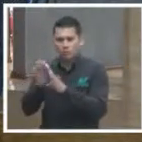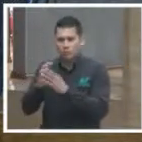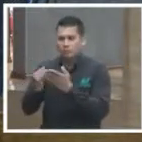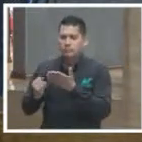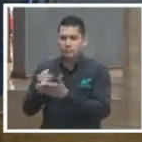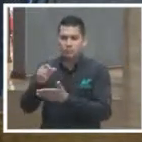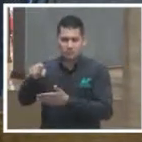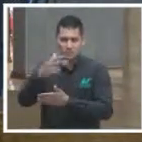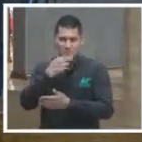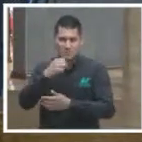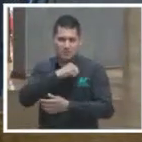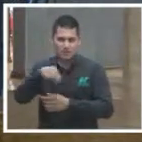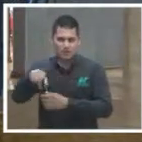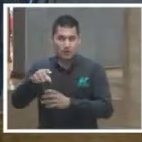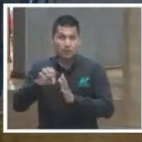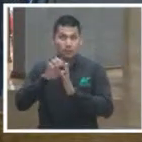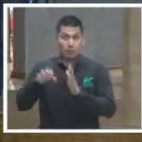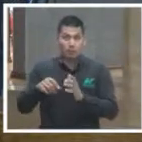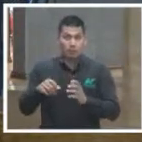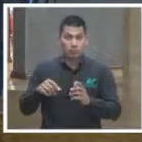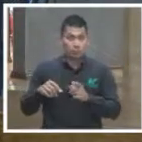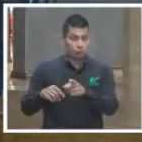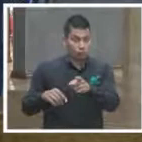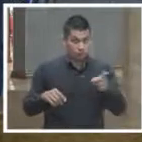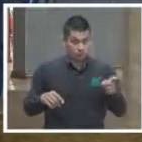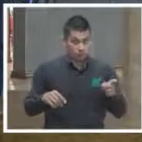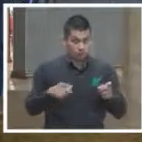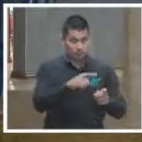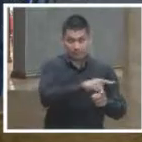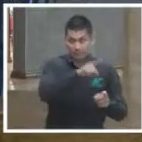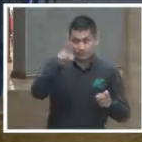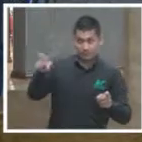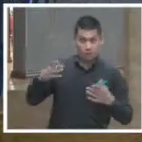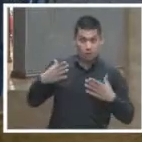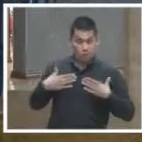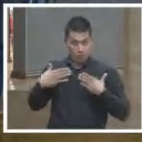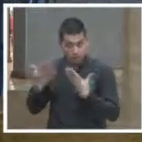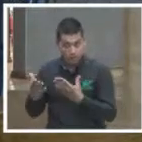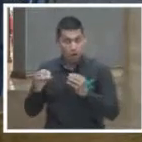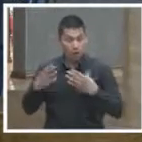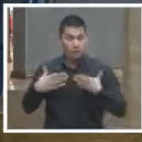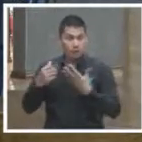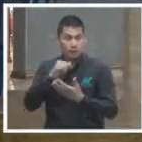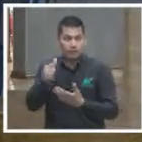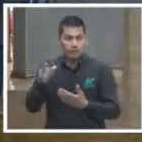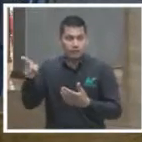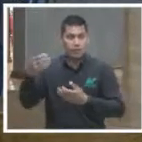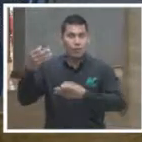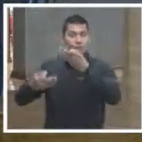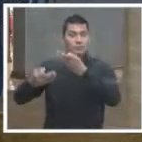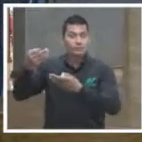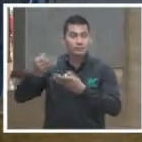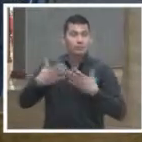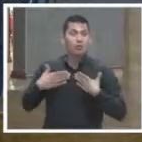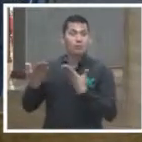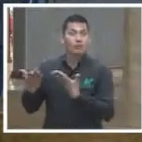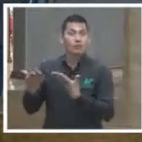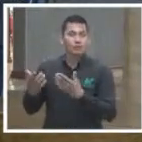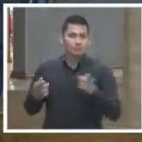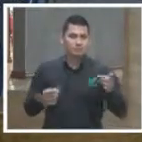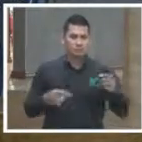Cacés, usted confía más, igual o menos en la justicia mexicana, menos